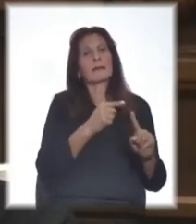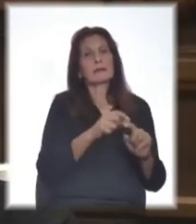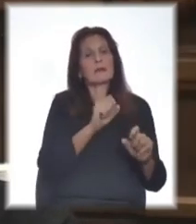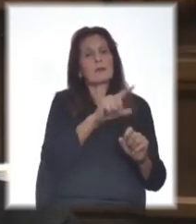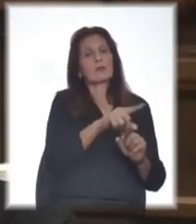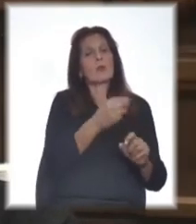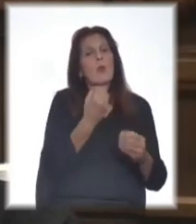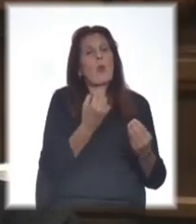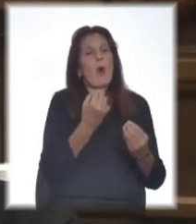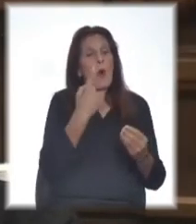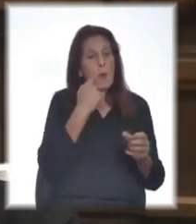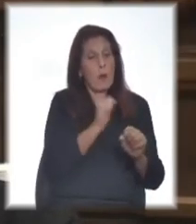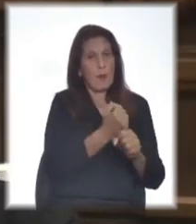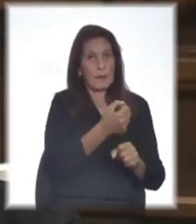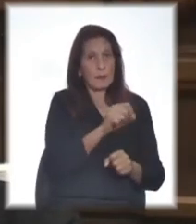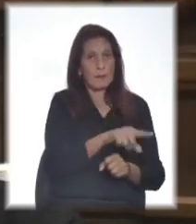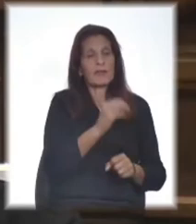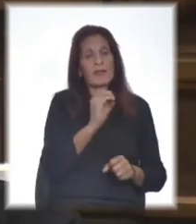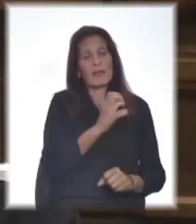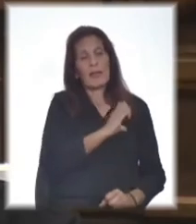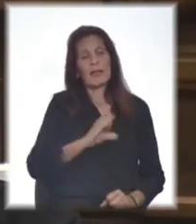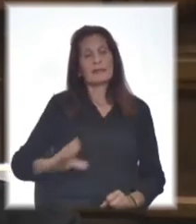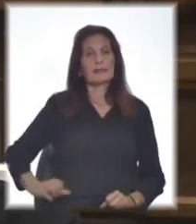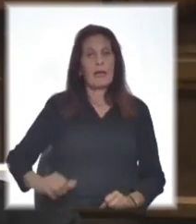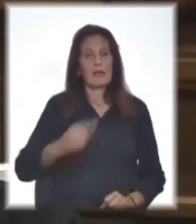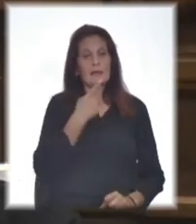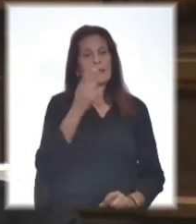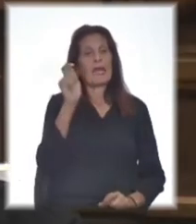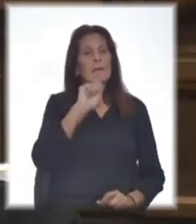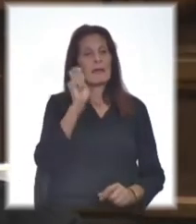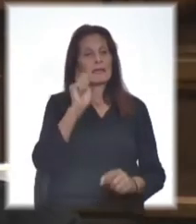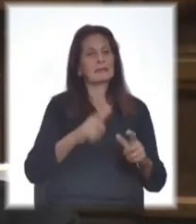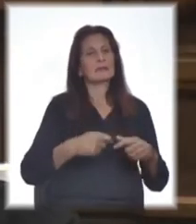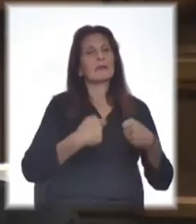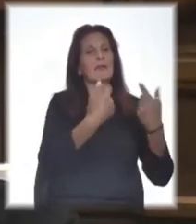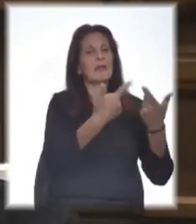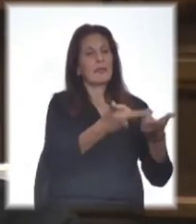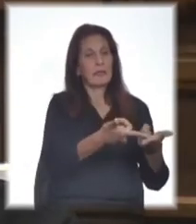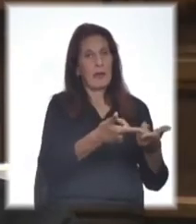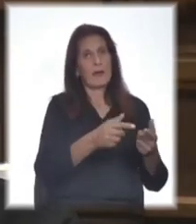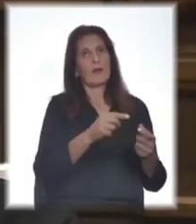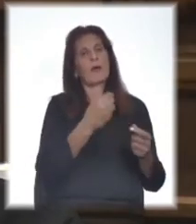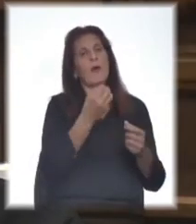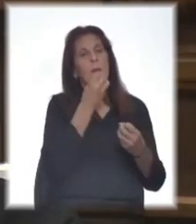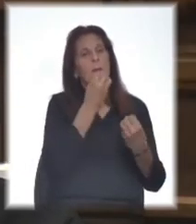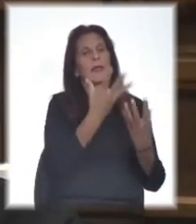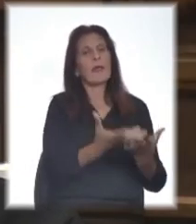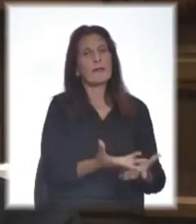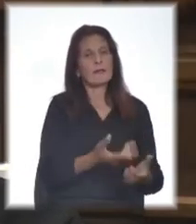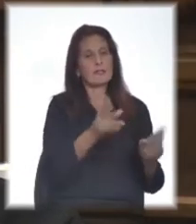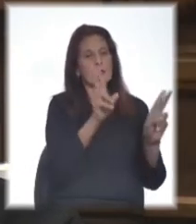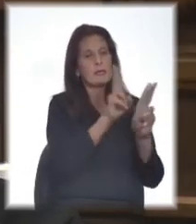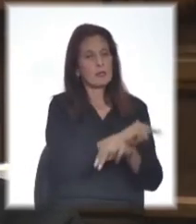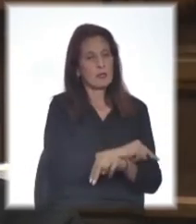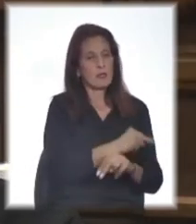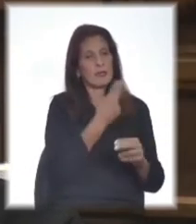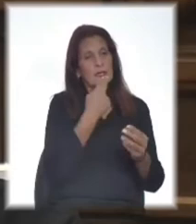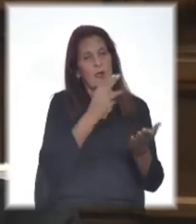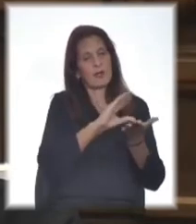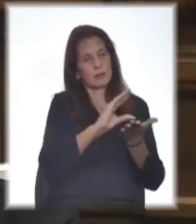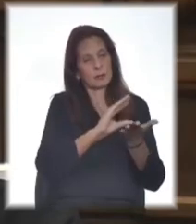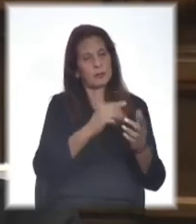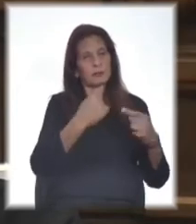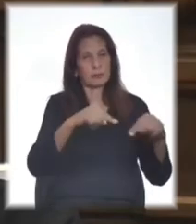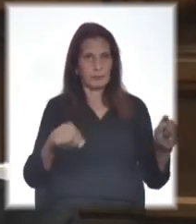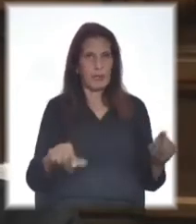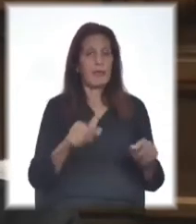sustentabilidad. Y el Estado declara la emergencia para el sector y desembarca con una serie de beneficios, exoneraciones y subsidios. Y